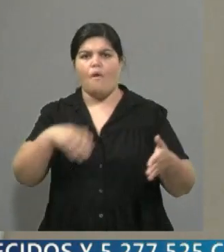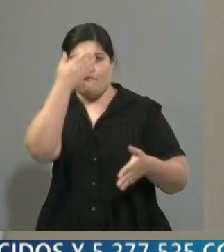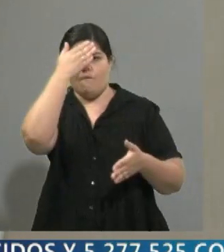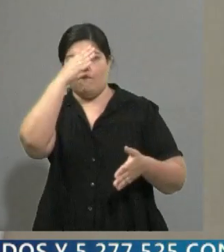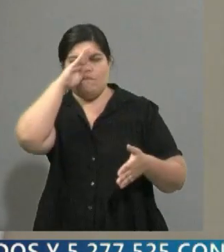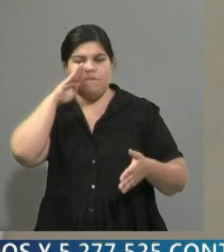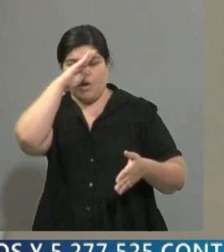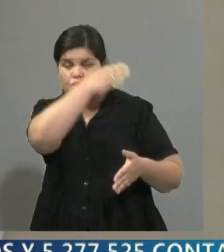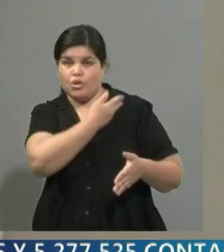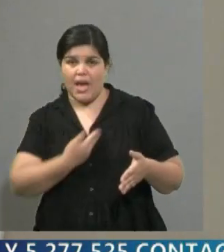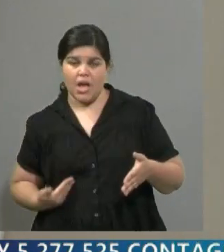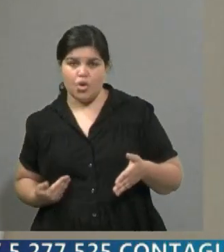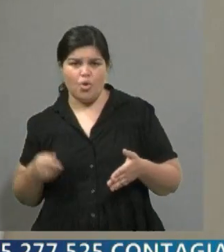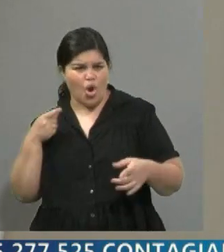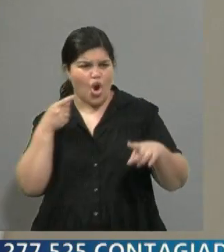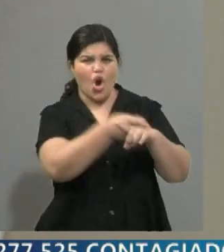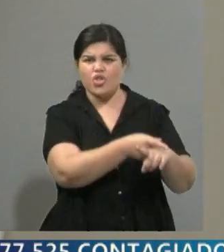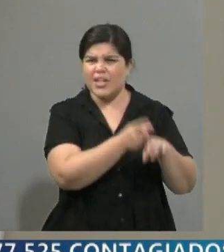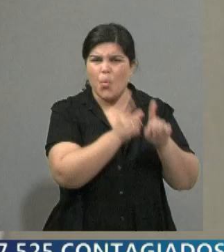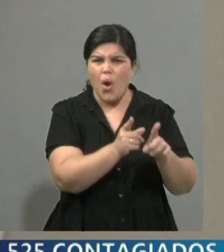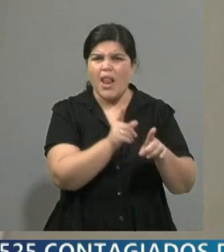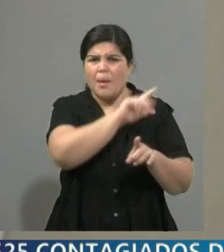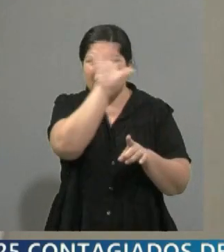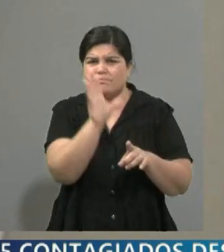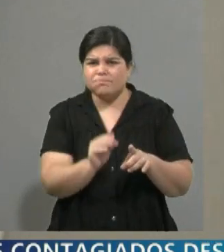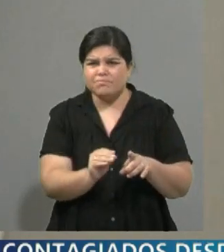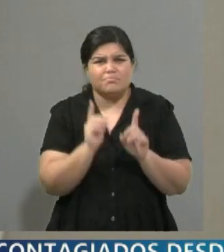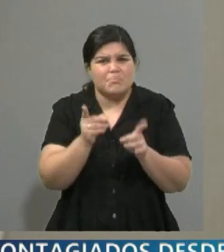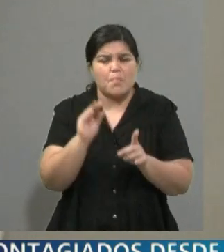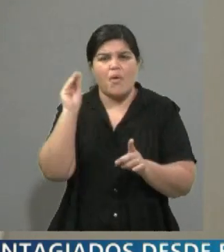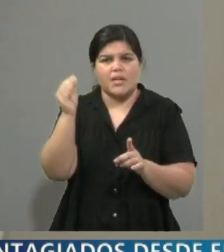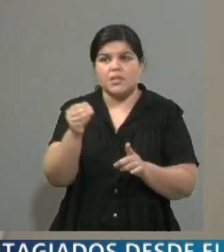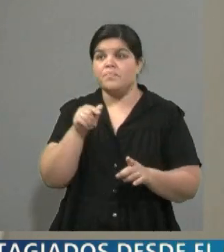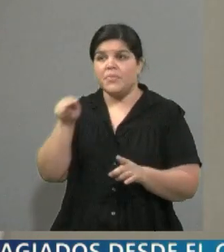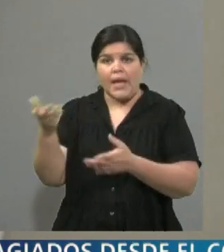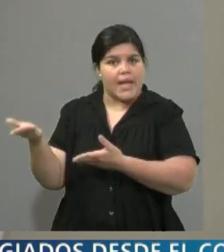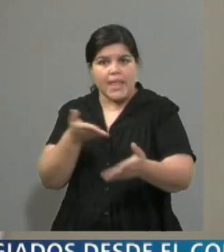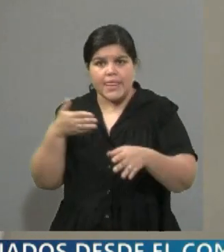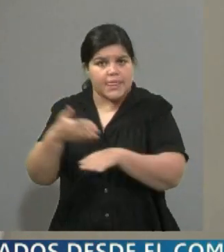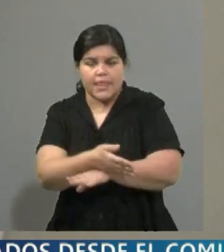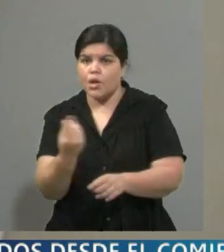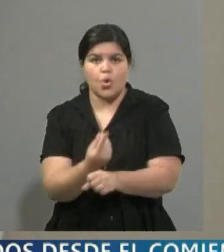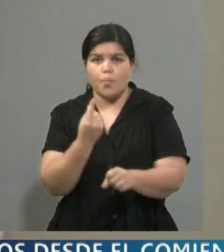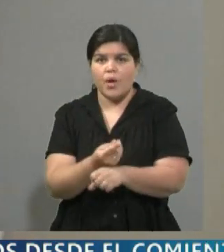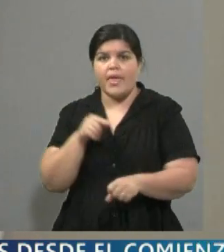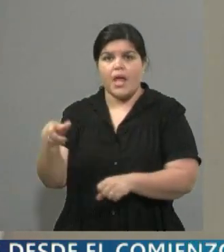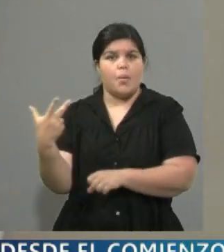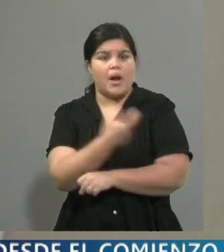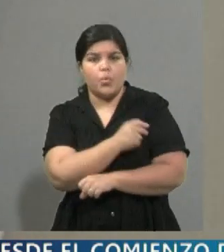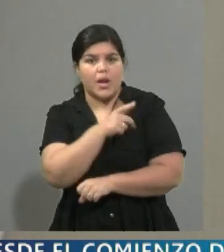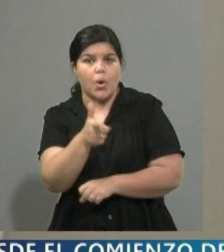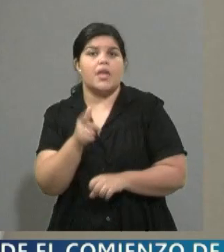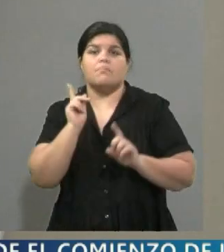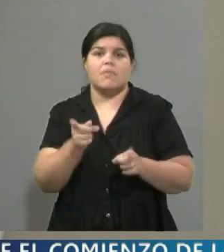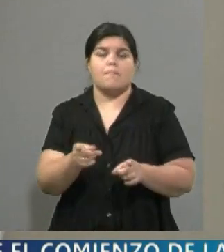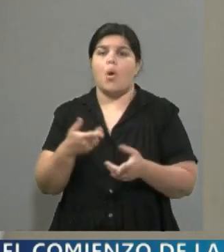relacionadas con la pandemia. Y el otro día cuando iba a ver un partido de su equipo no lo dejaban entrar justamente por eso, porque no estaba vacunado y era requisito